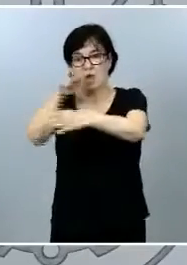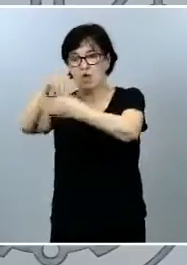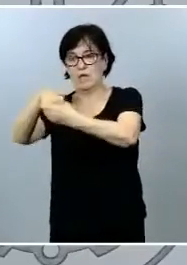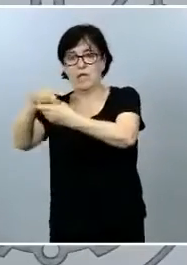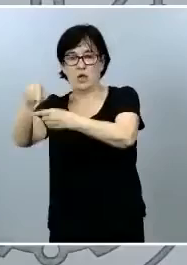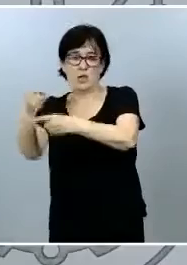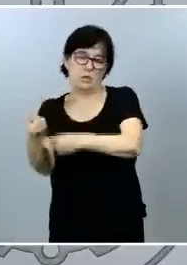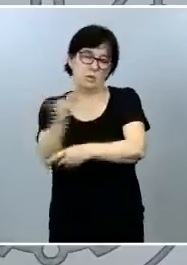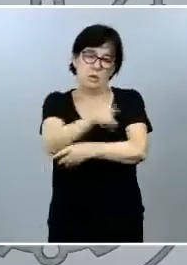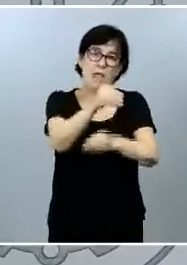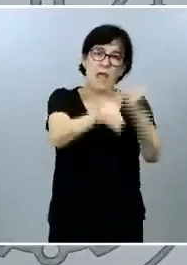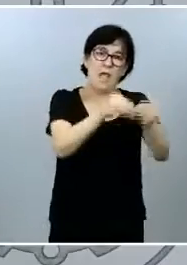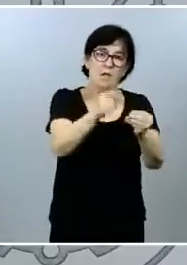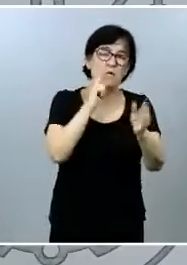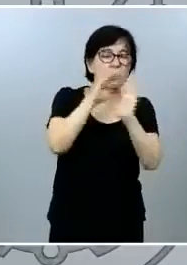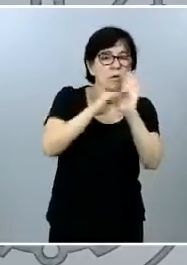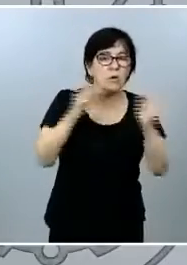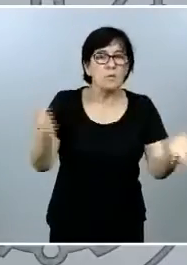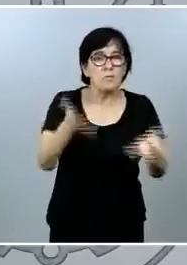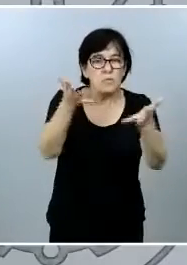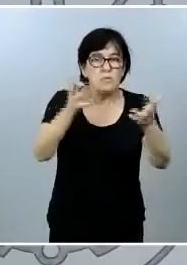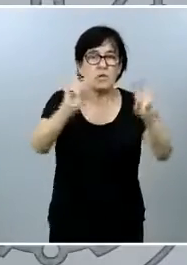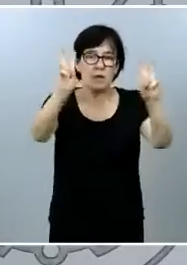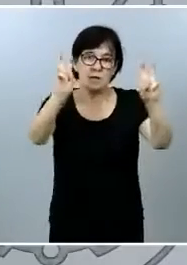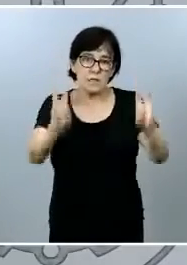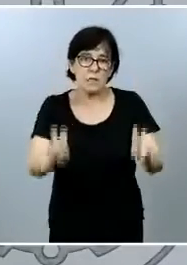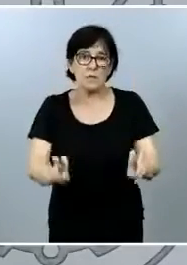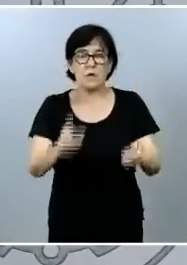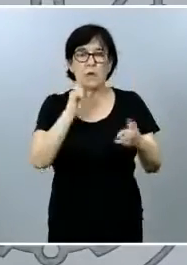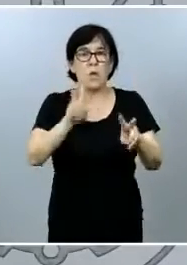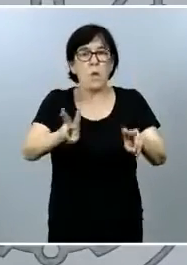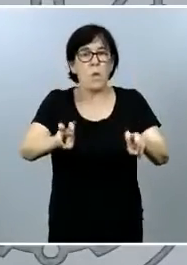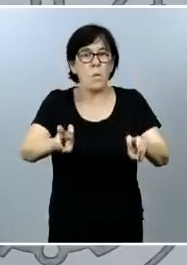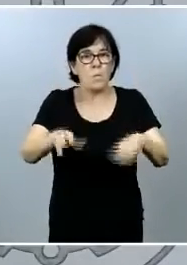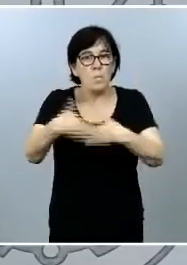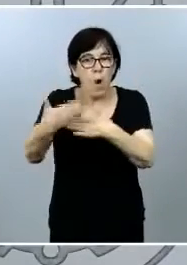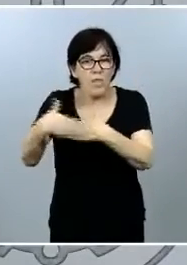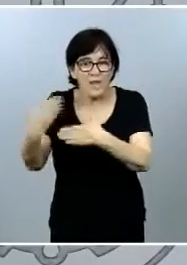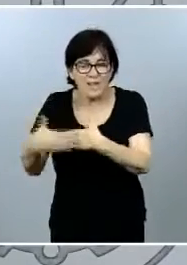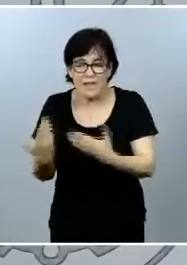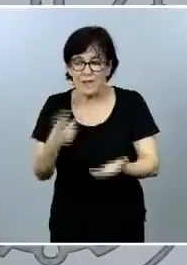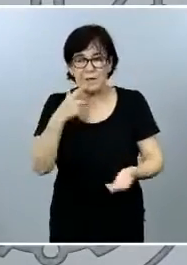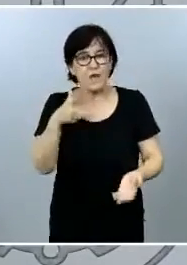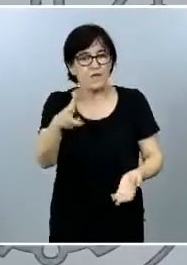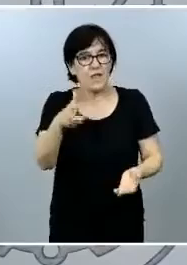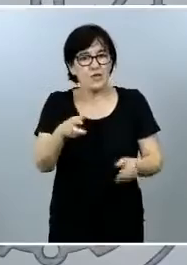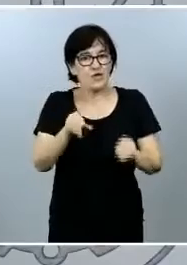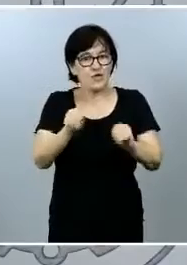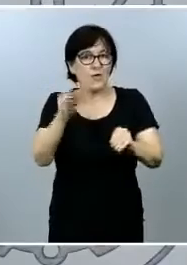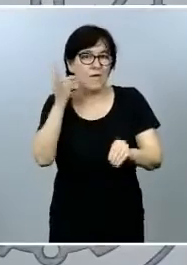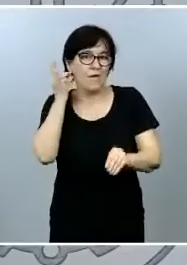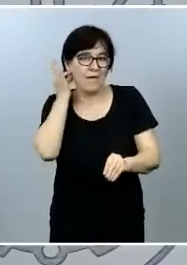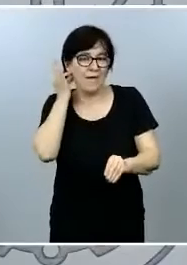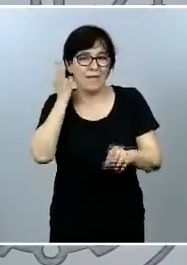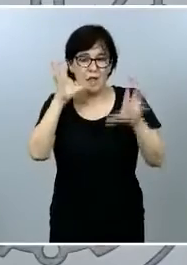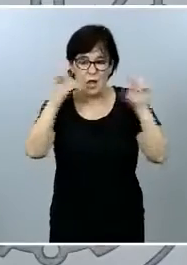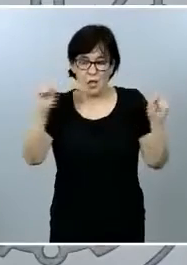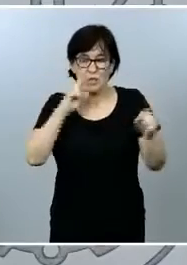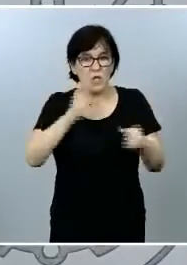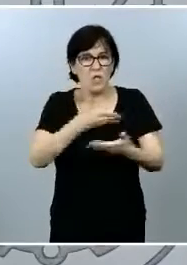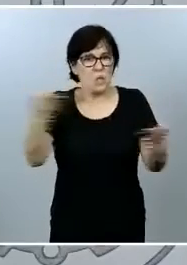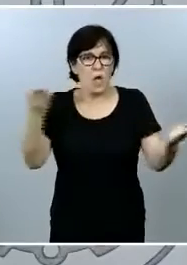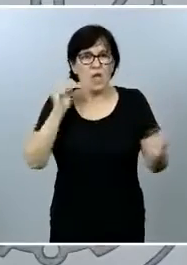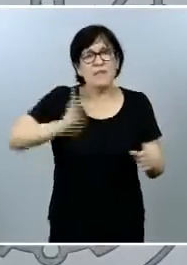hecho en materia de impulso o en materia de modernización y creo que ese derecho que tiene ella al igual que el resto de directores generales